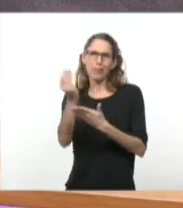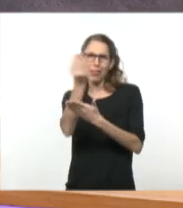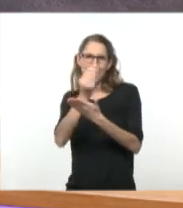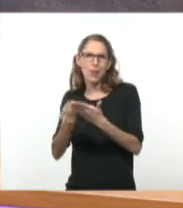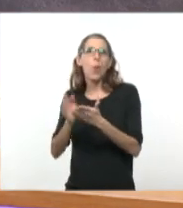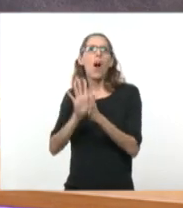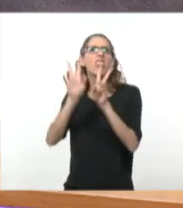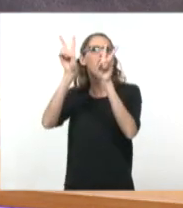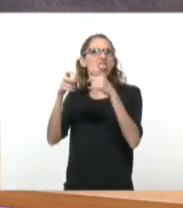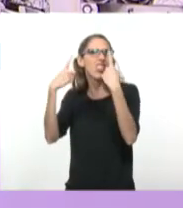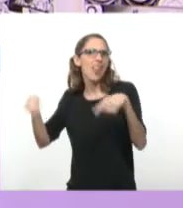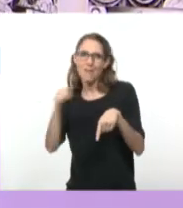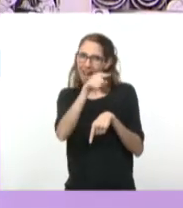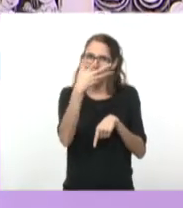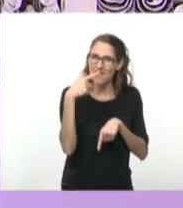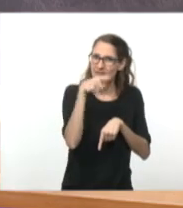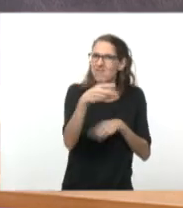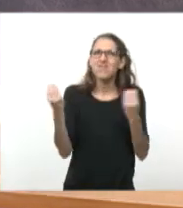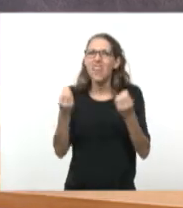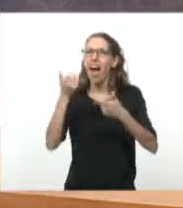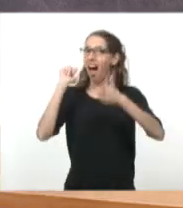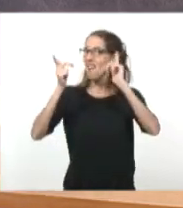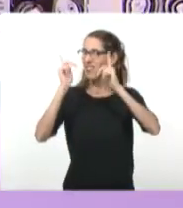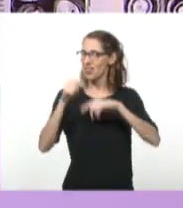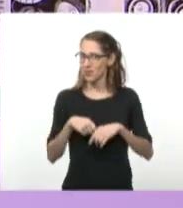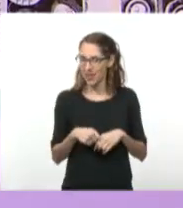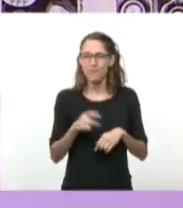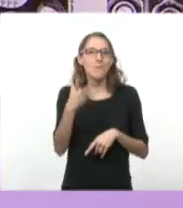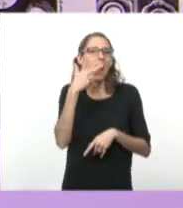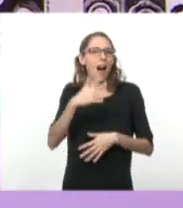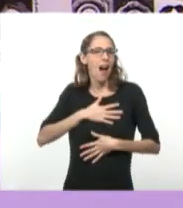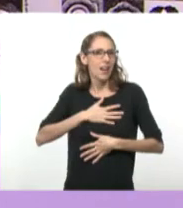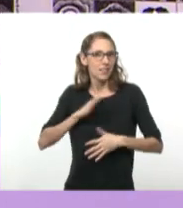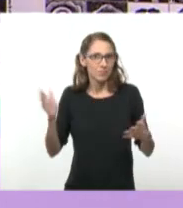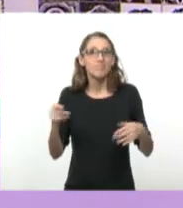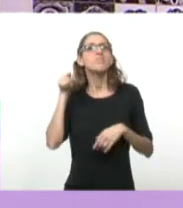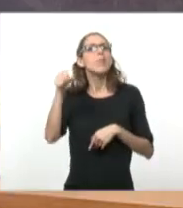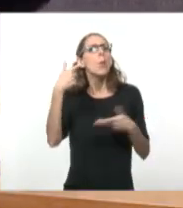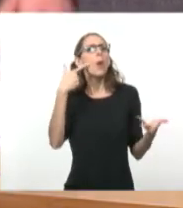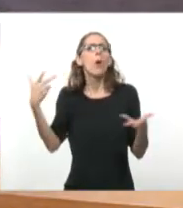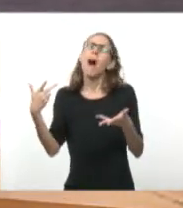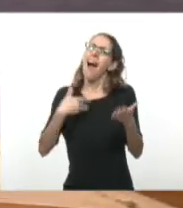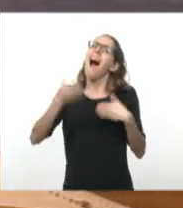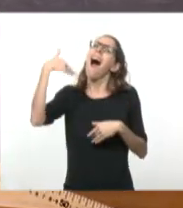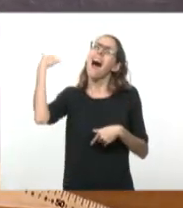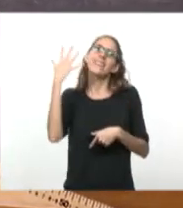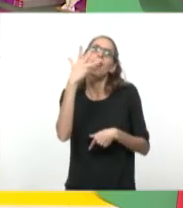gusta porque es de aventura. Me encanta. Te encanta. Para ver un poco qué pasa con esos recorridos. Me No sé ahora. Escúchame,